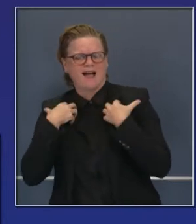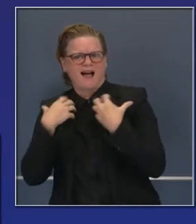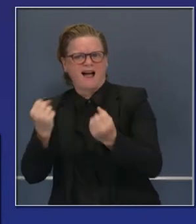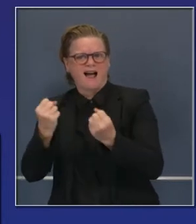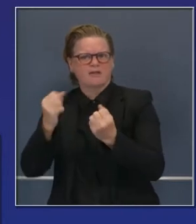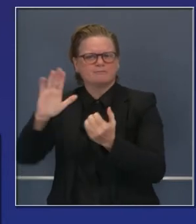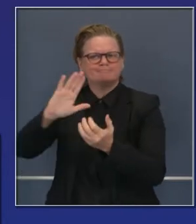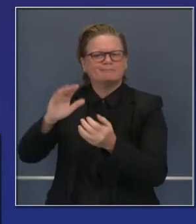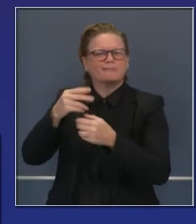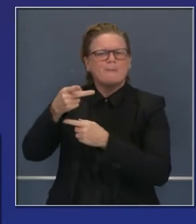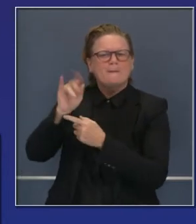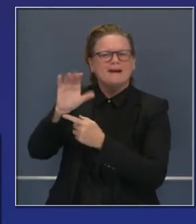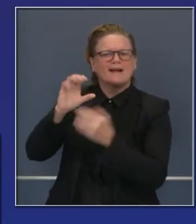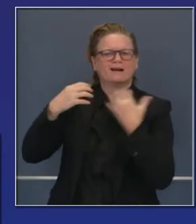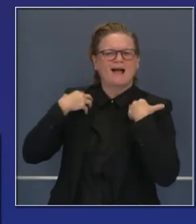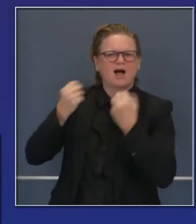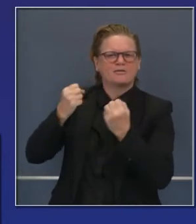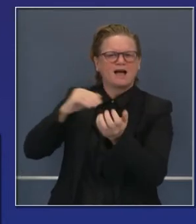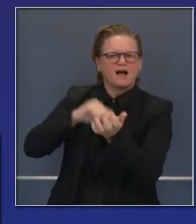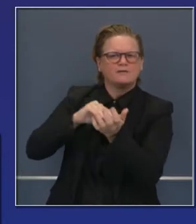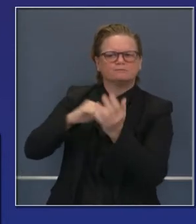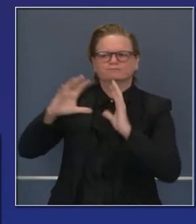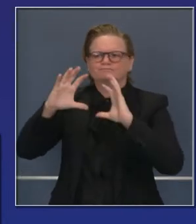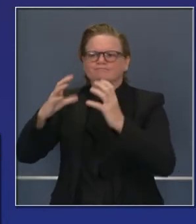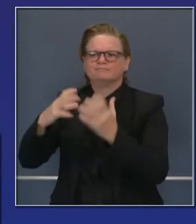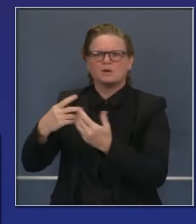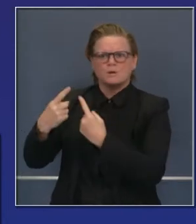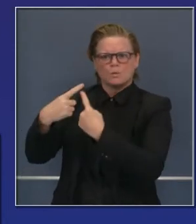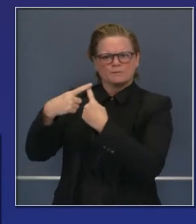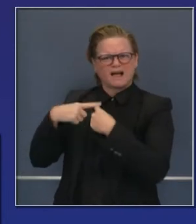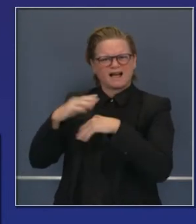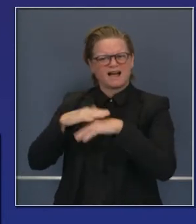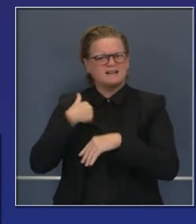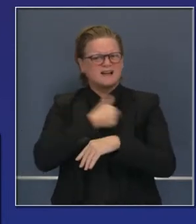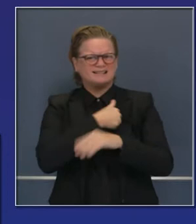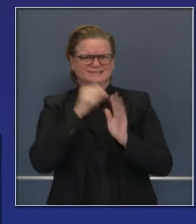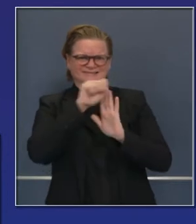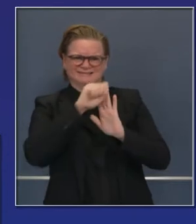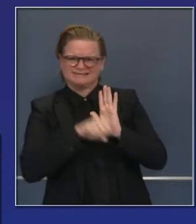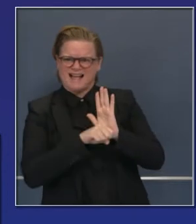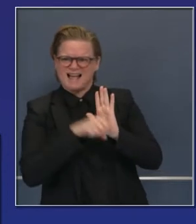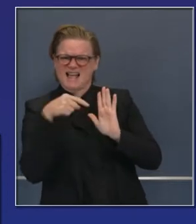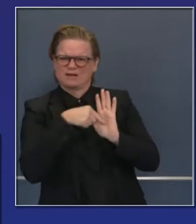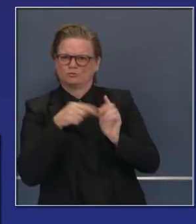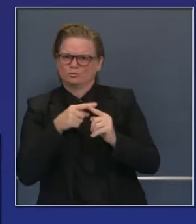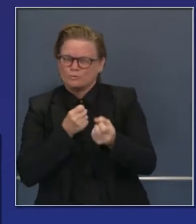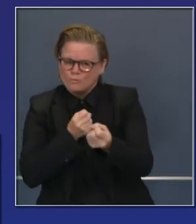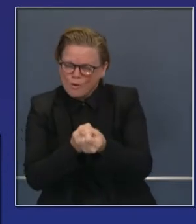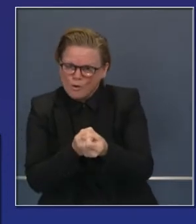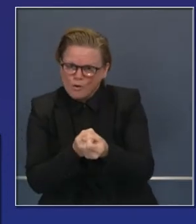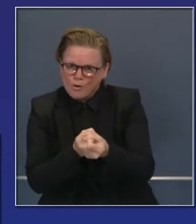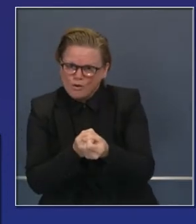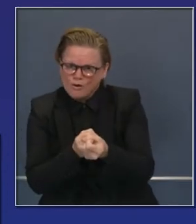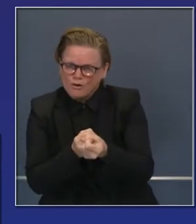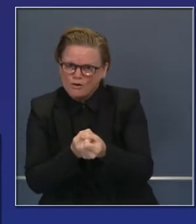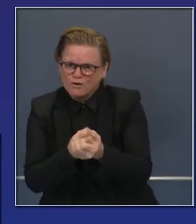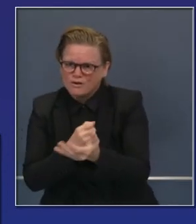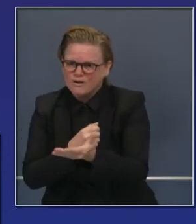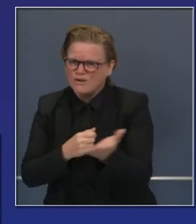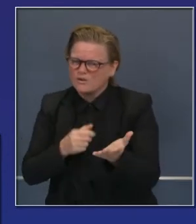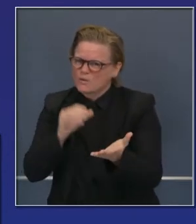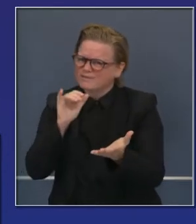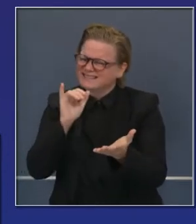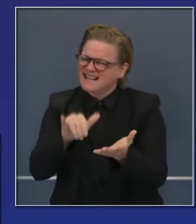dan consejos a nuestro equipo. Ellos nos dicen que esperan ver en nuestro estado. Están familiarizados